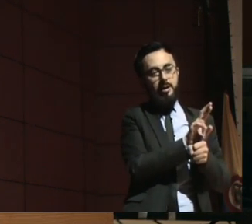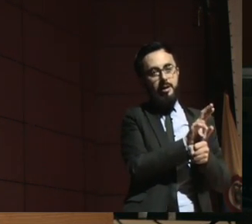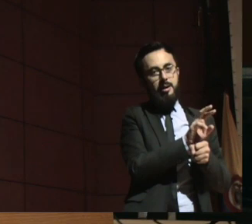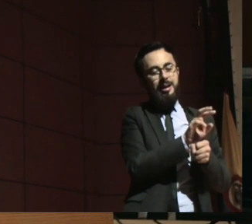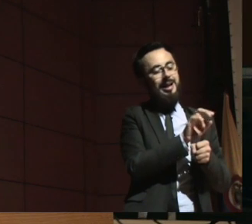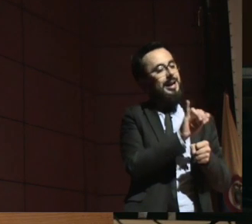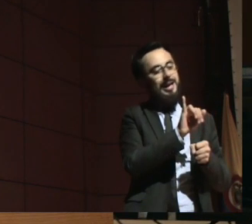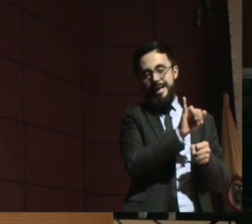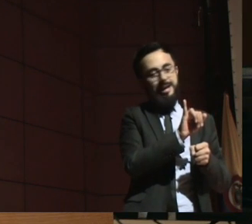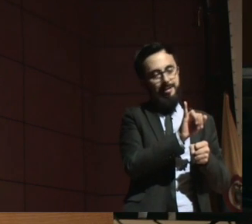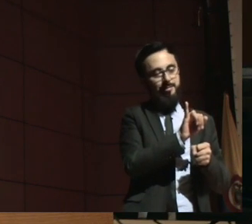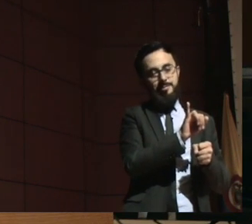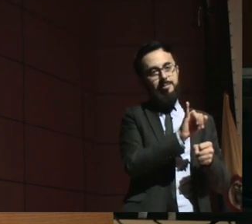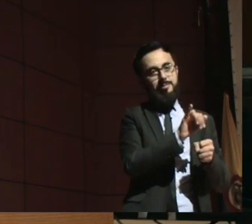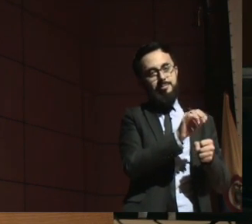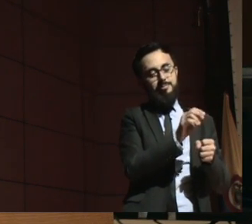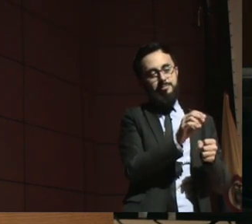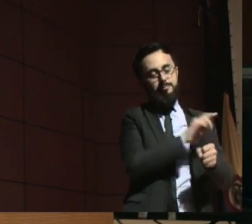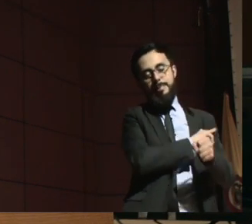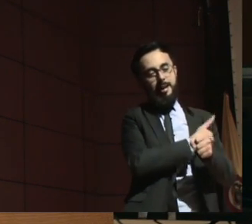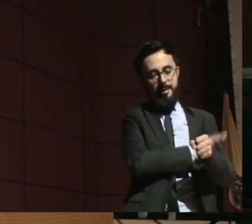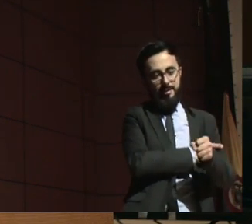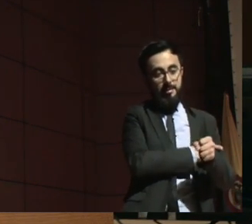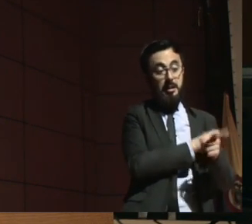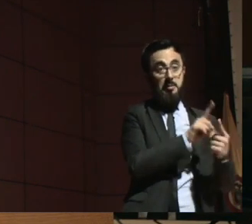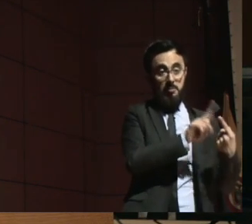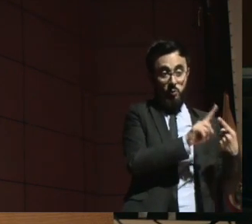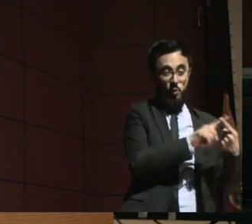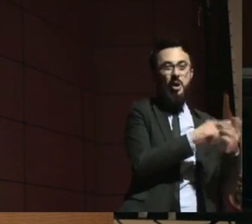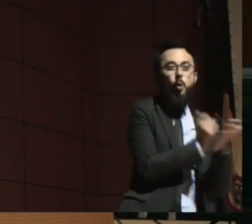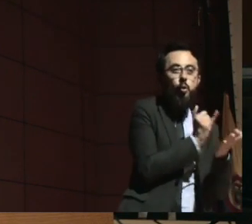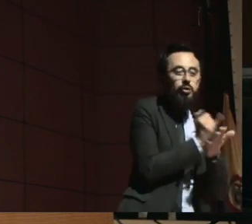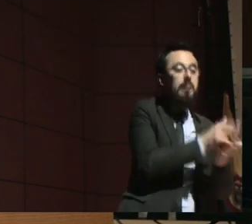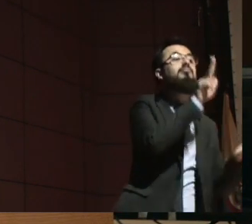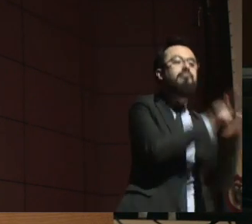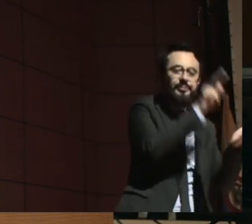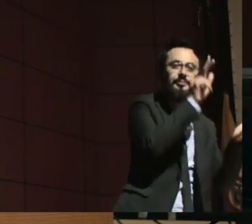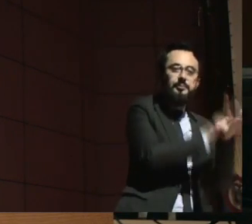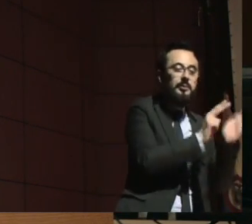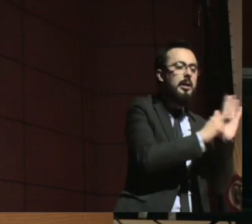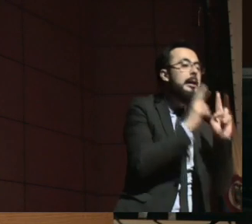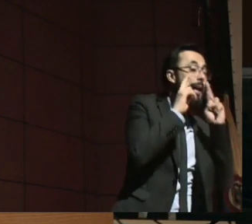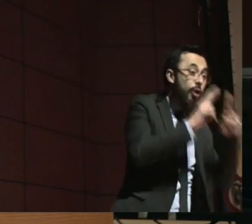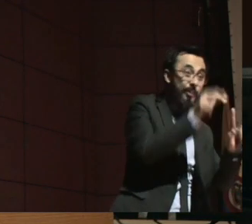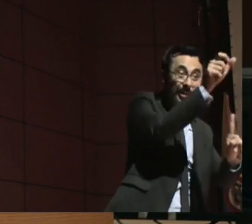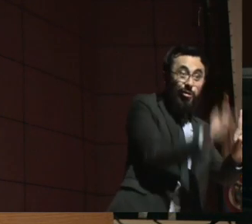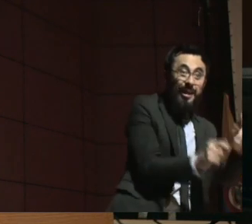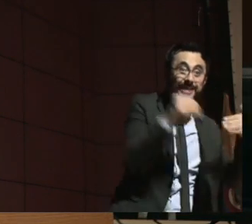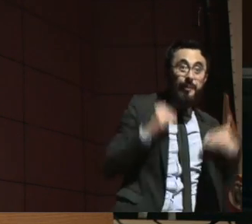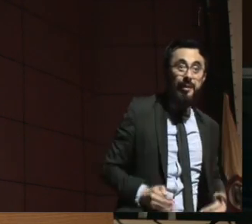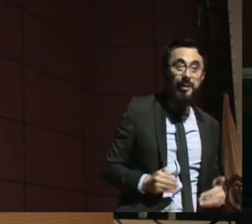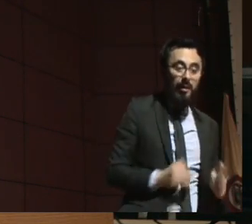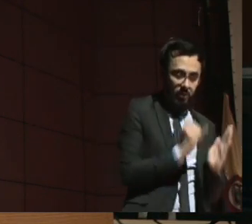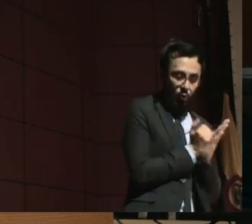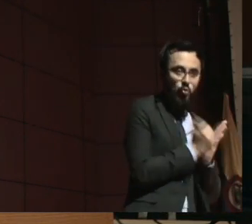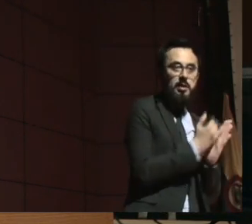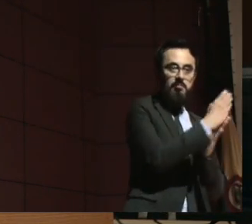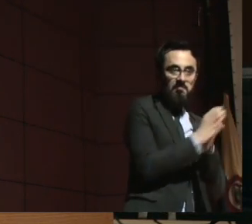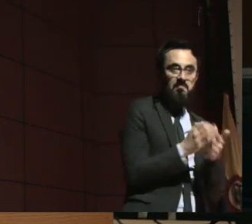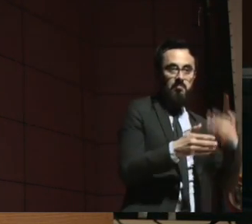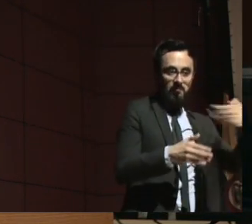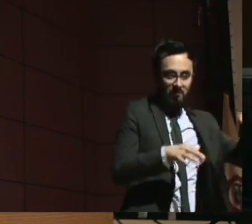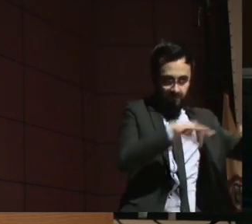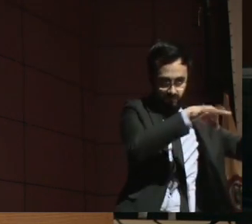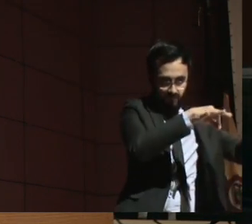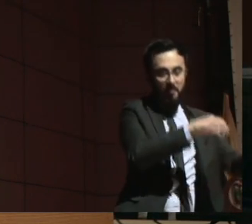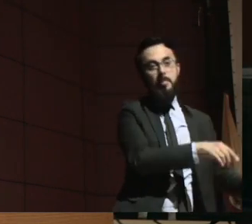económica, ¿sí? De que la persona por su discapacidad está dependiendo de